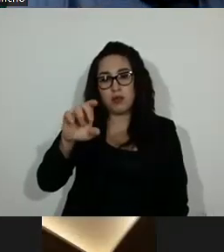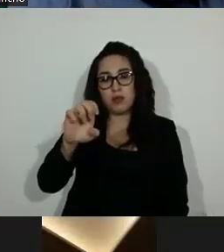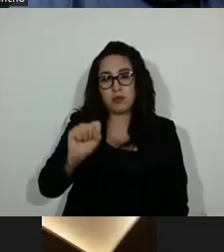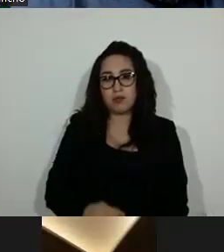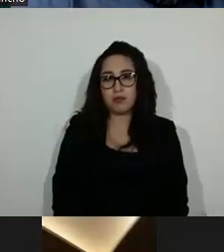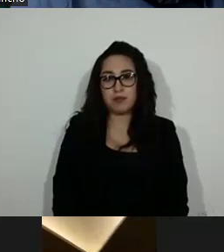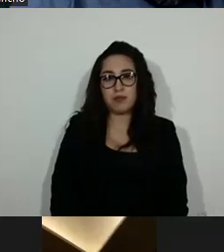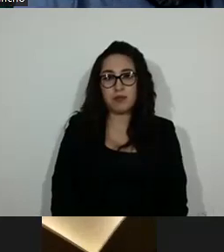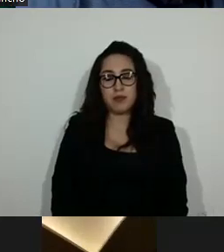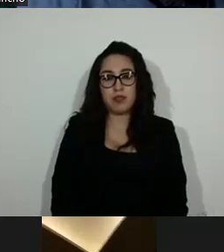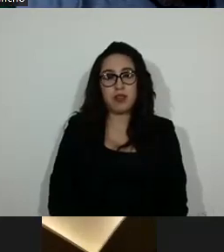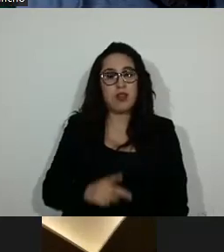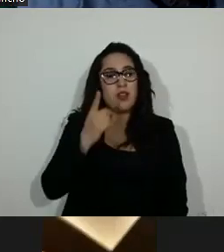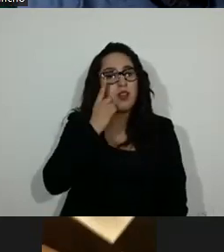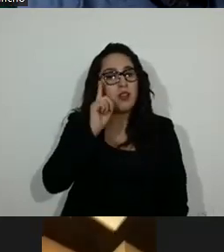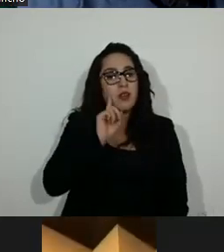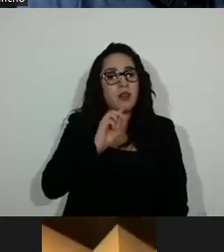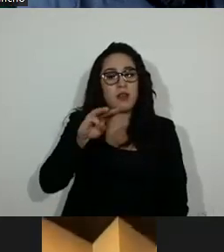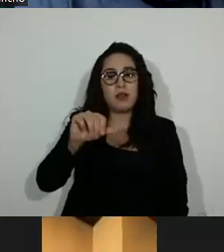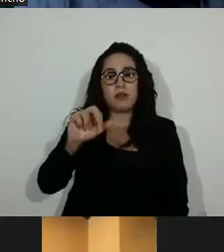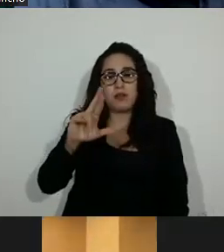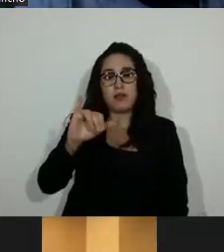Diputada Marisela Zúñiga.